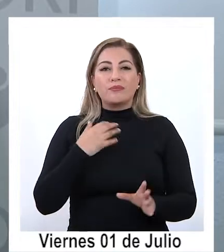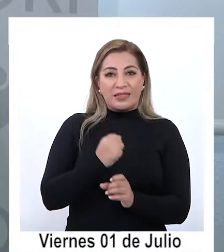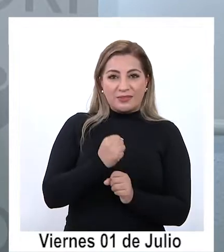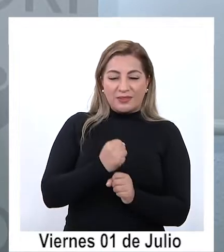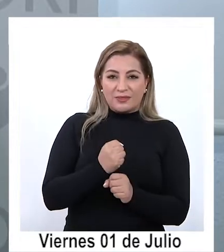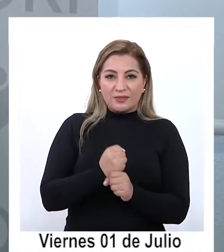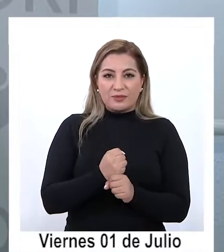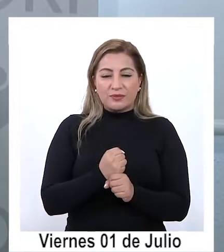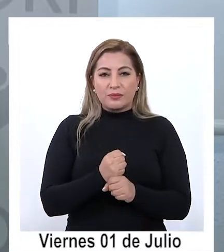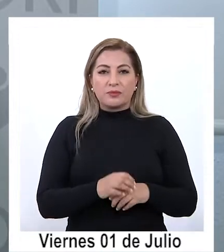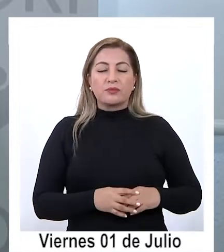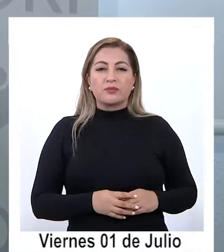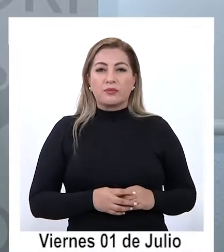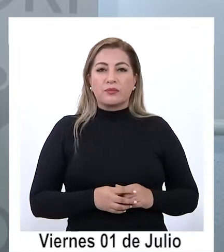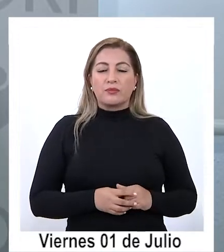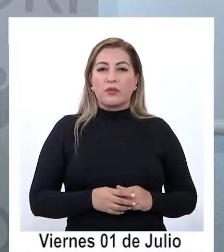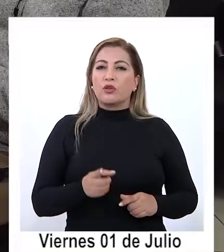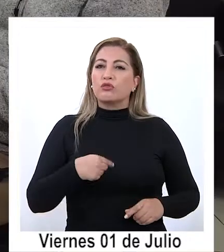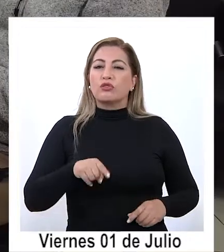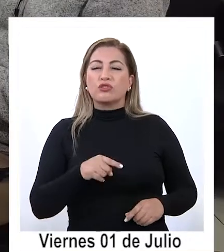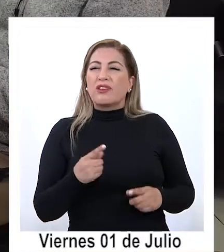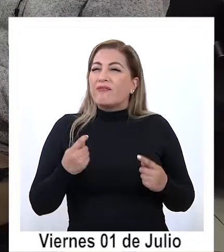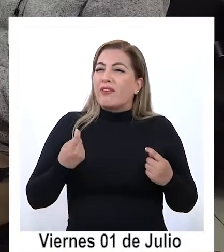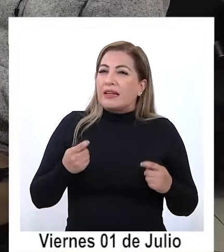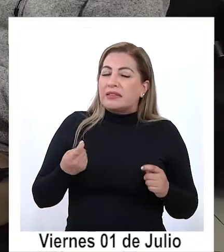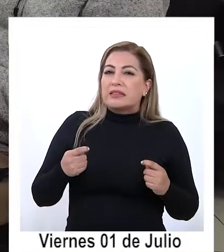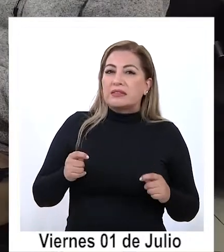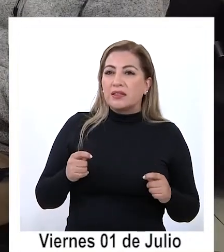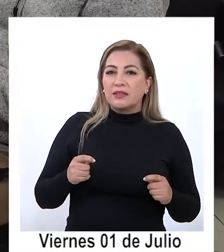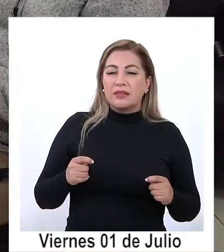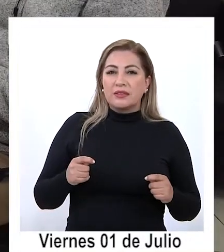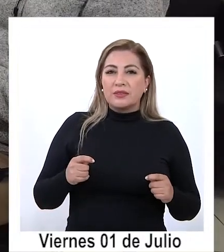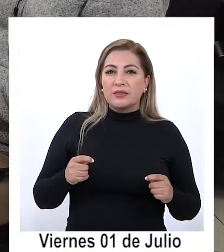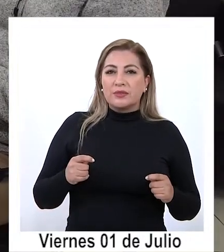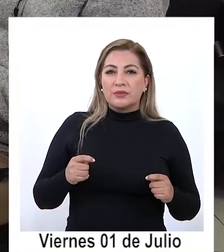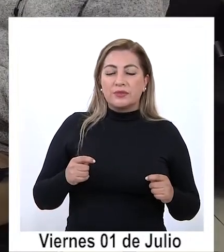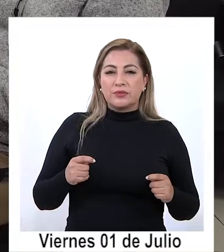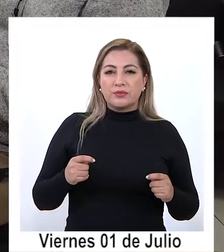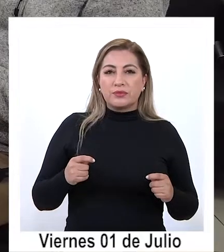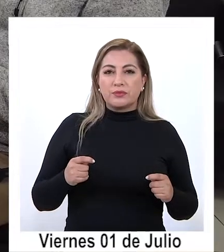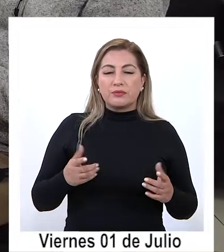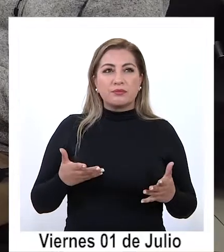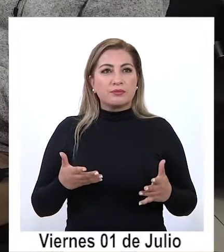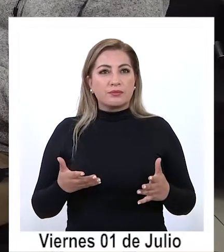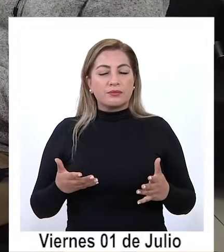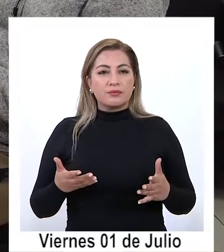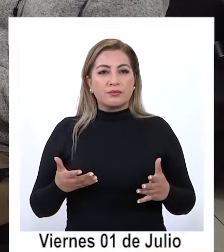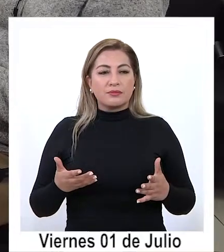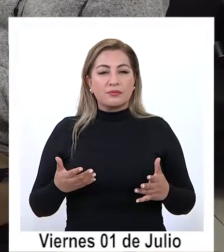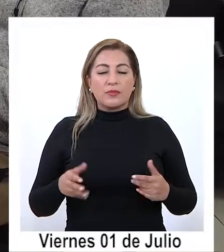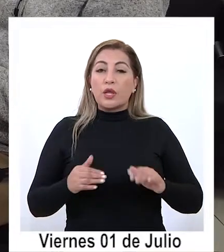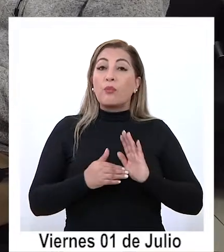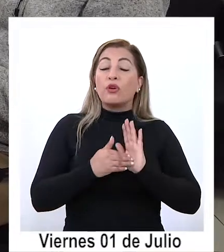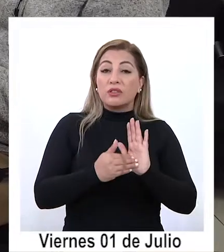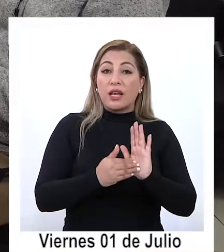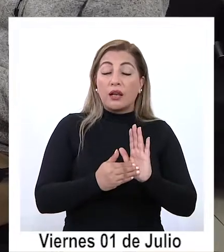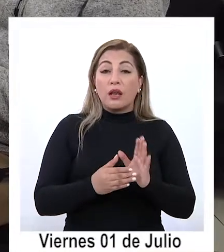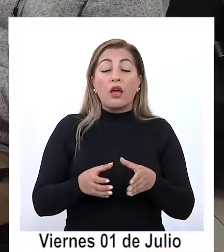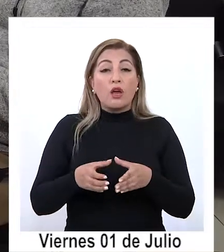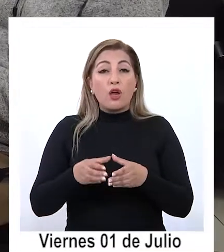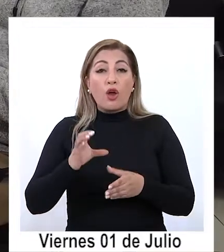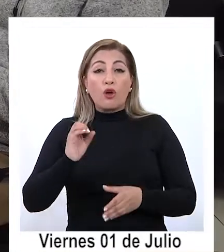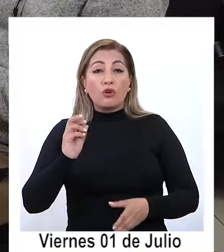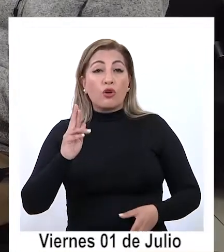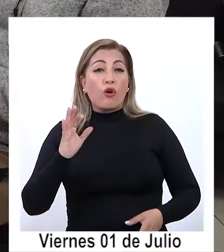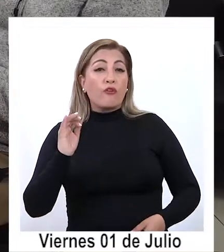nosotros vamos a tratar de dar las señales de que la Corfo no